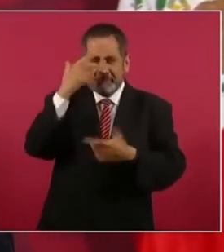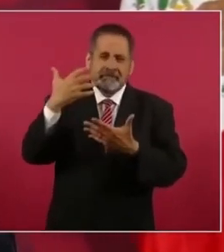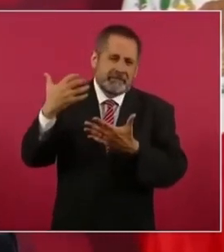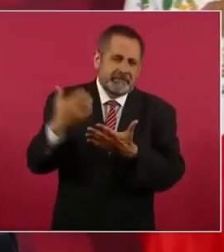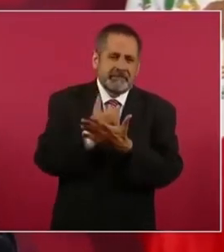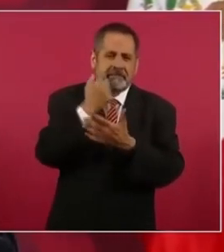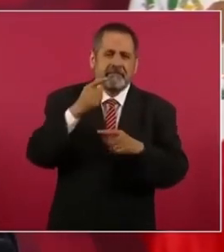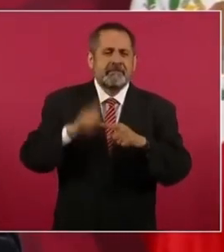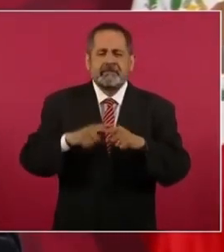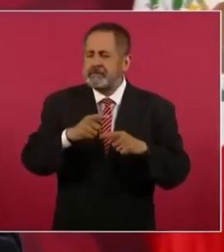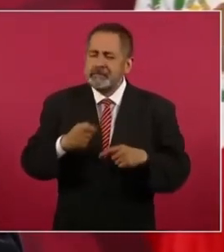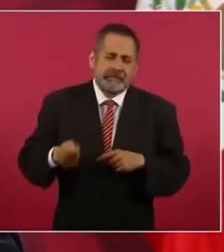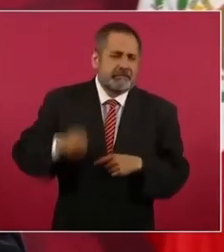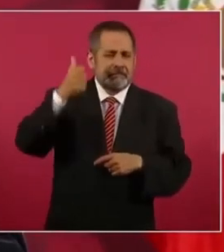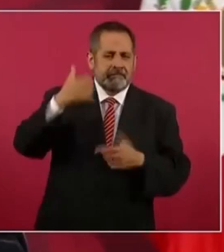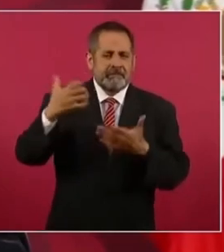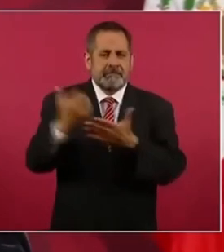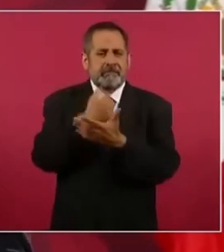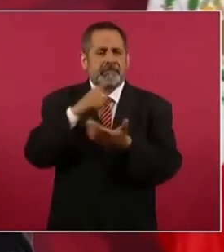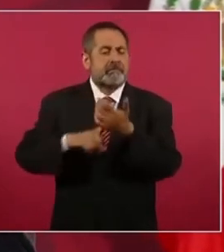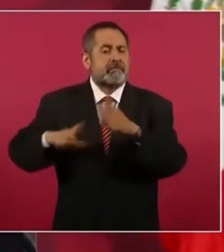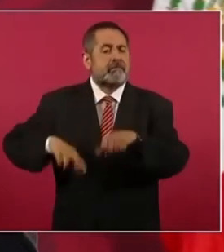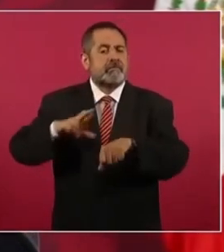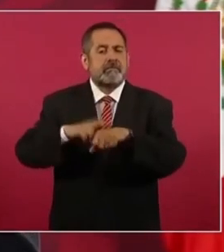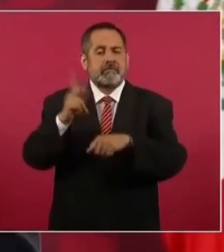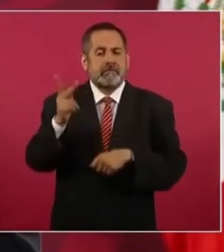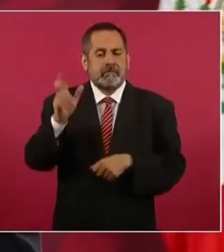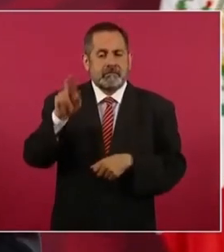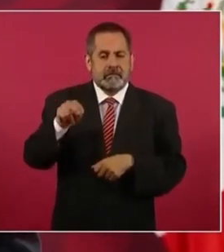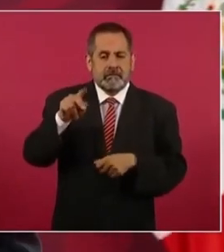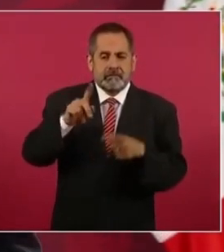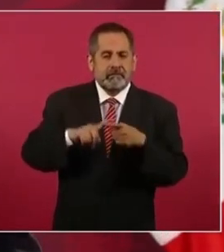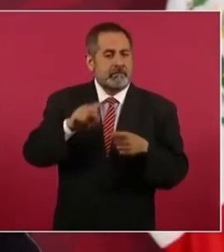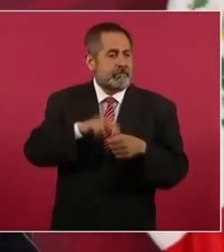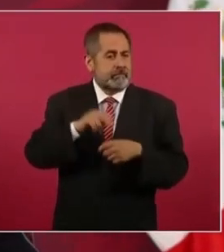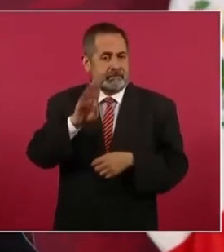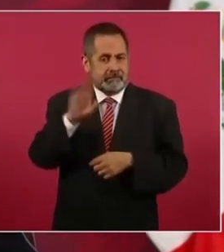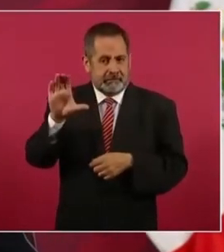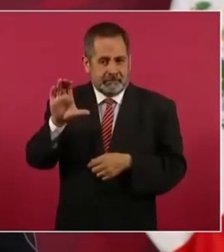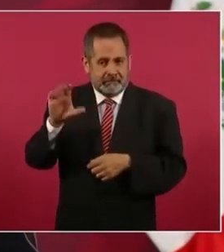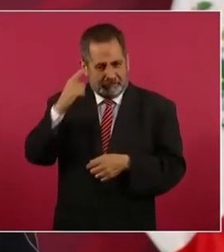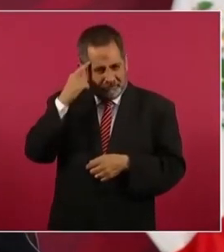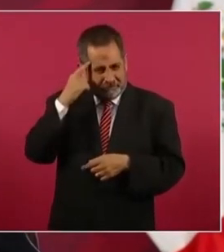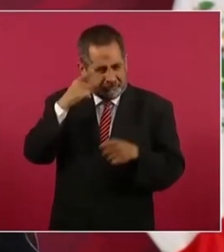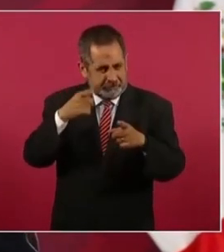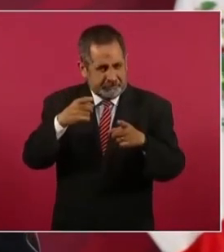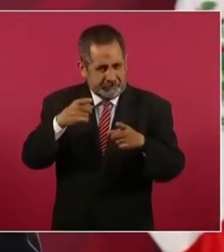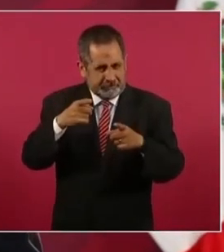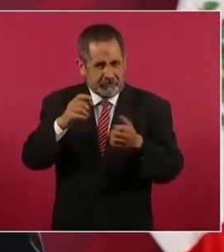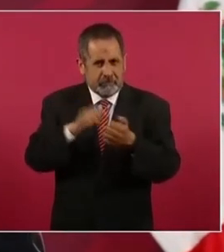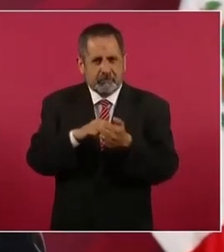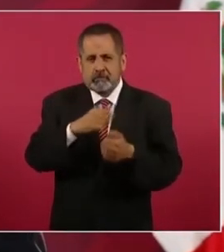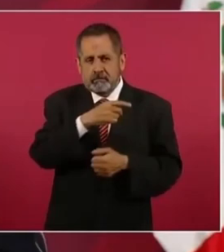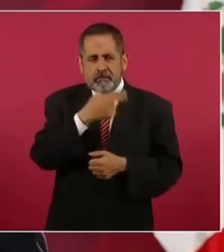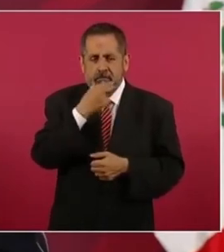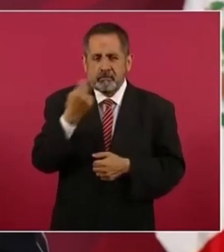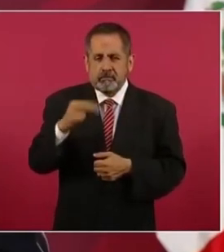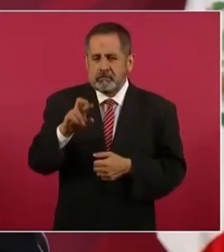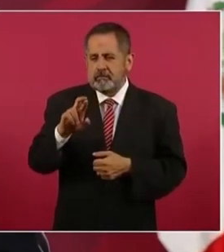por primera vez el pan la gobernatura de Baja California con Rulfo